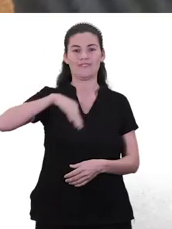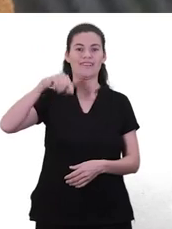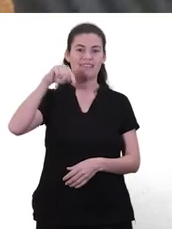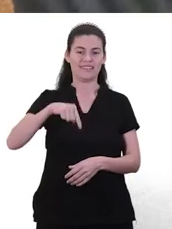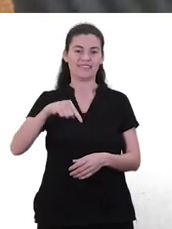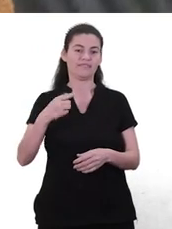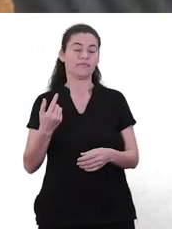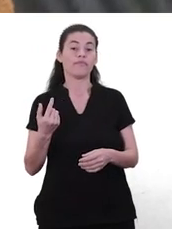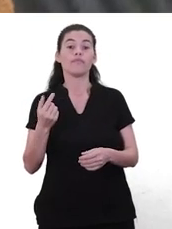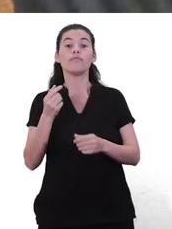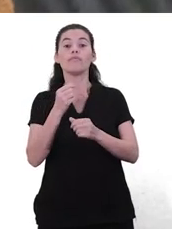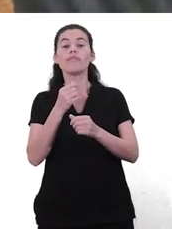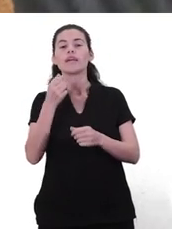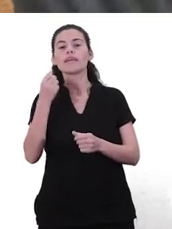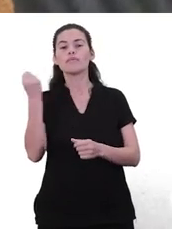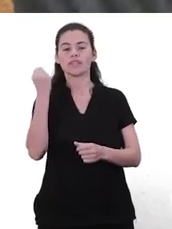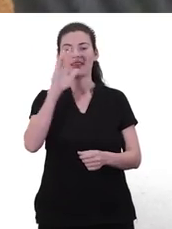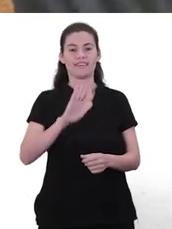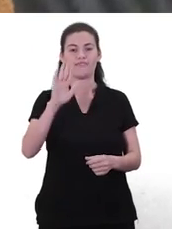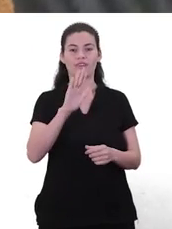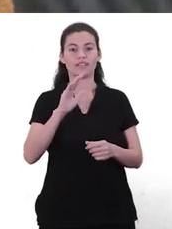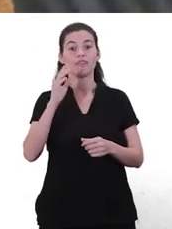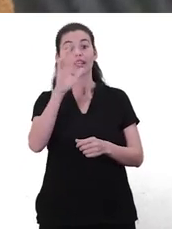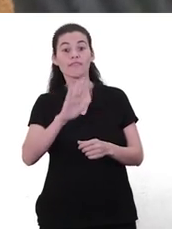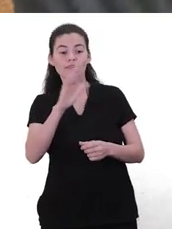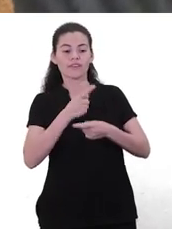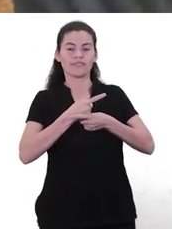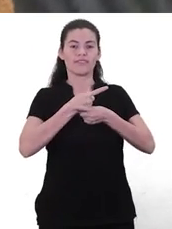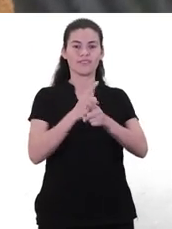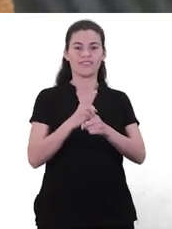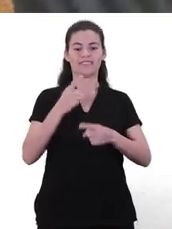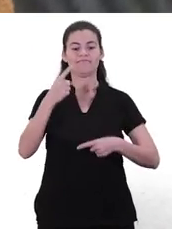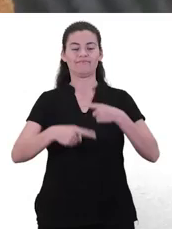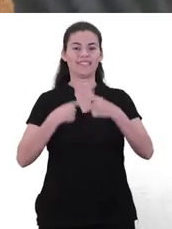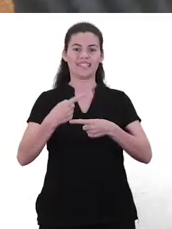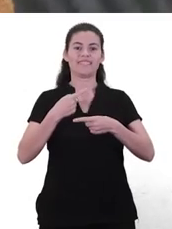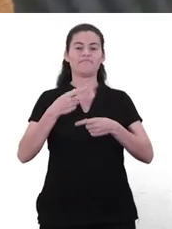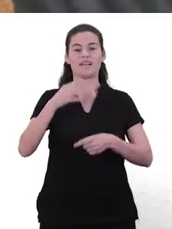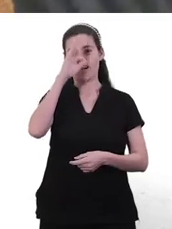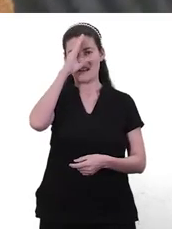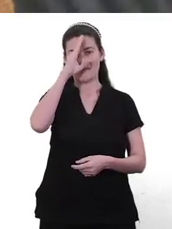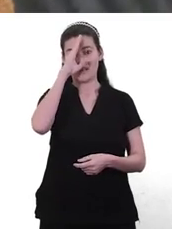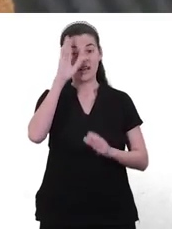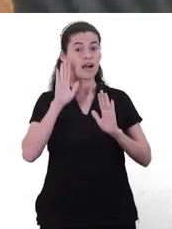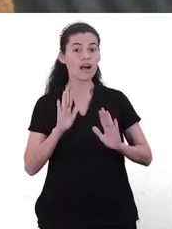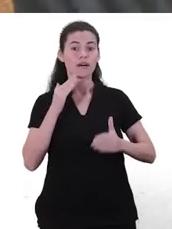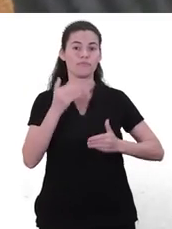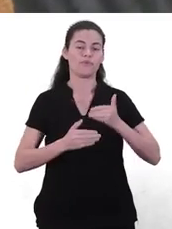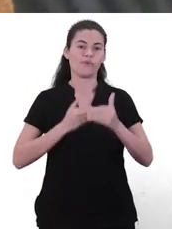que equivocarnos y nos equivocamos para aprender. O este proceso de aprendizaje tiene que estar, tenemos que pasar por equivocarnos y poder